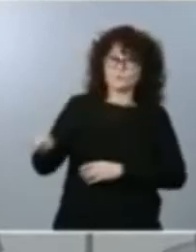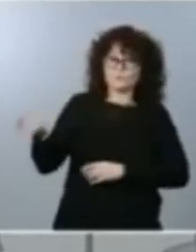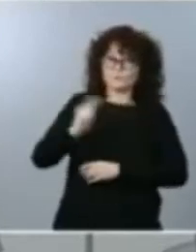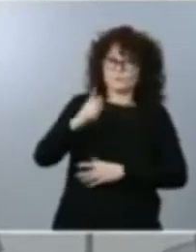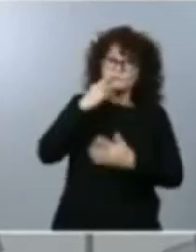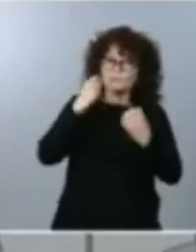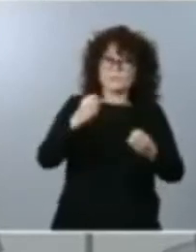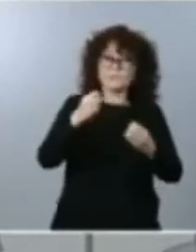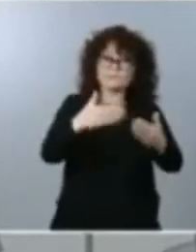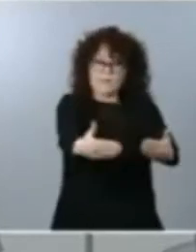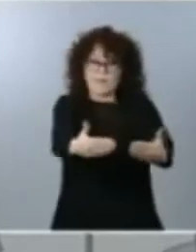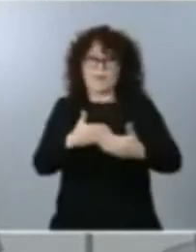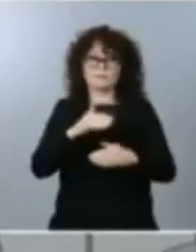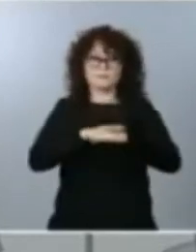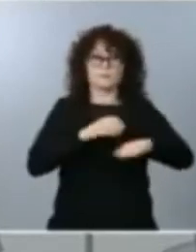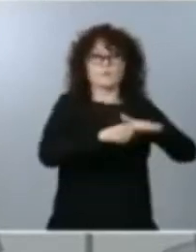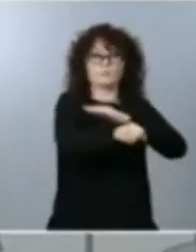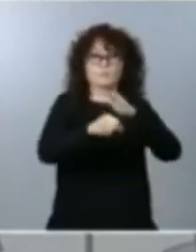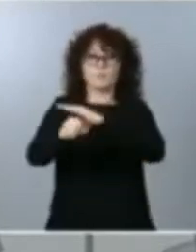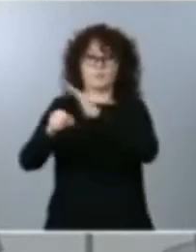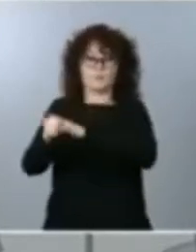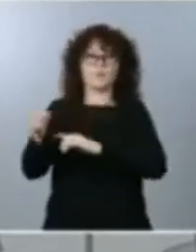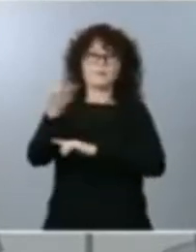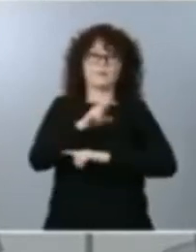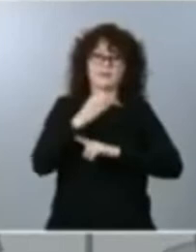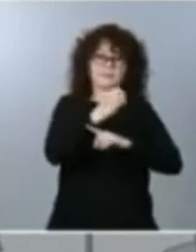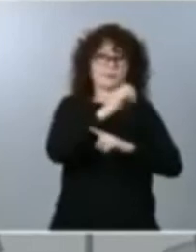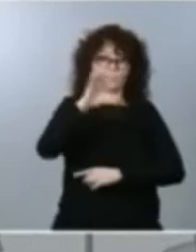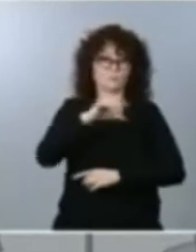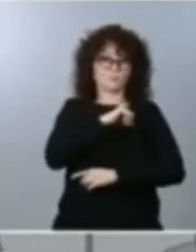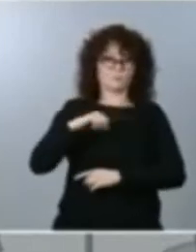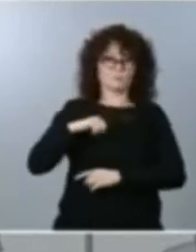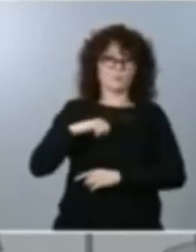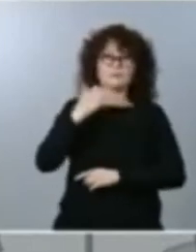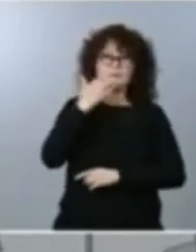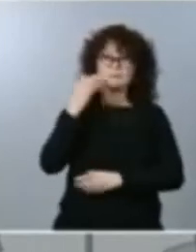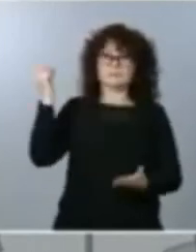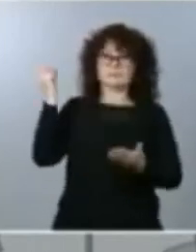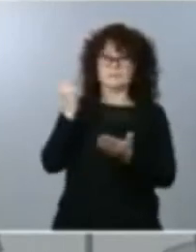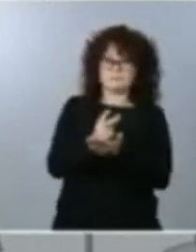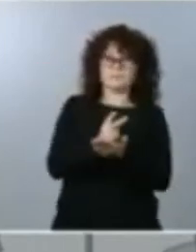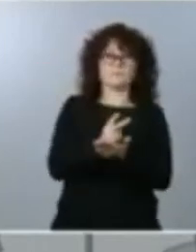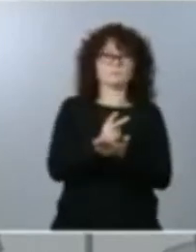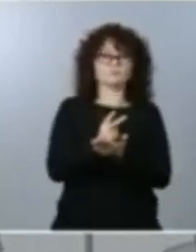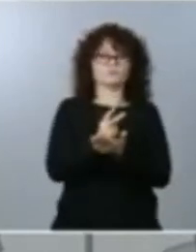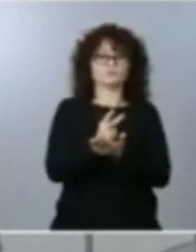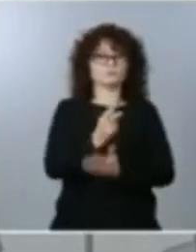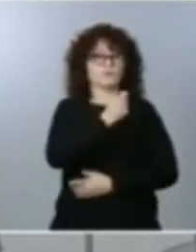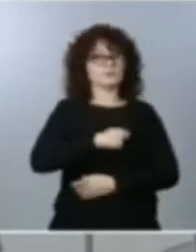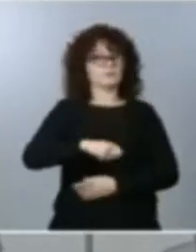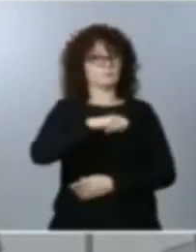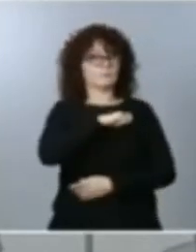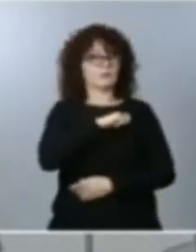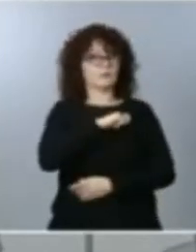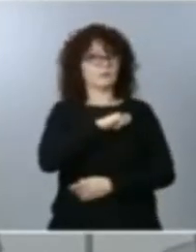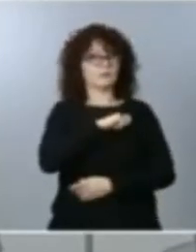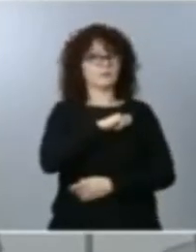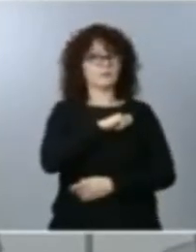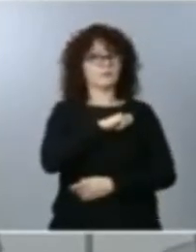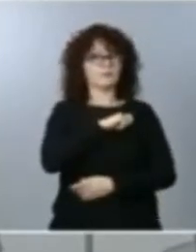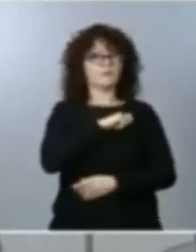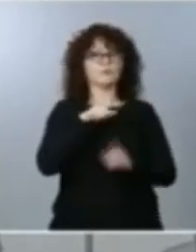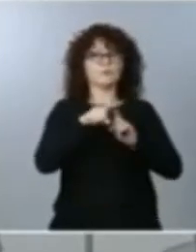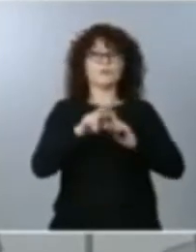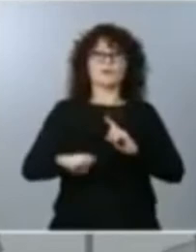salud de las comunidades autónomas. Por tanto si uno de los principales desafíos de los retos que tiene nuestro país es fortalecer nuestro sistema nacional de